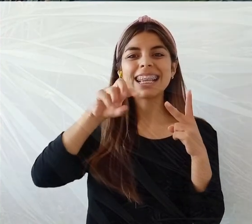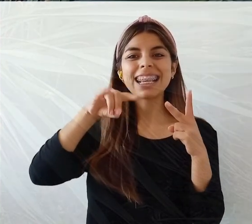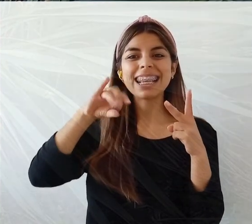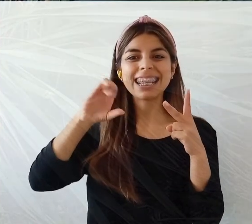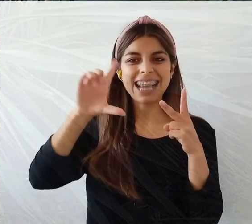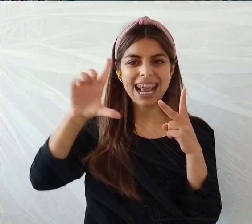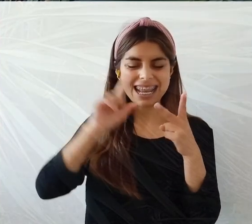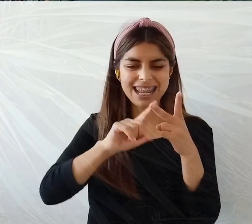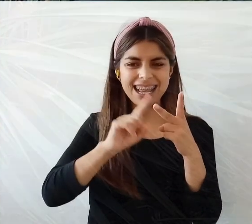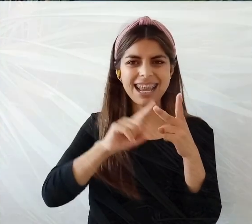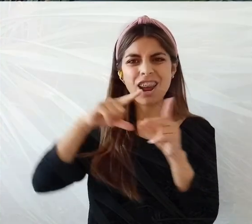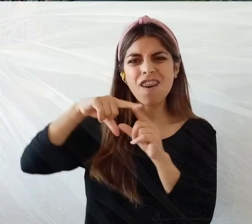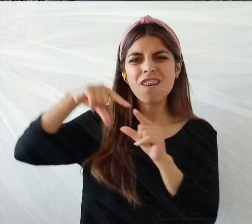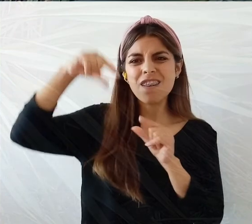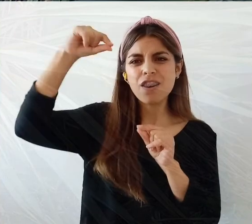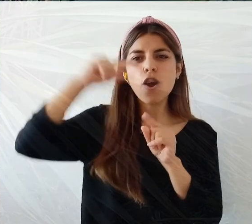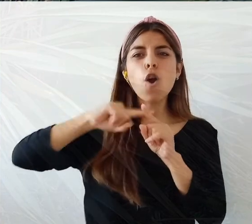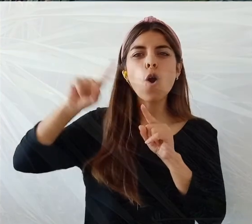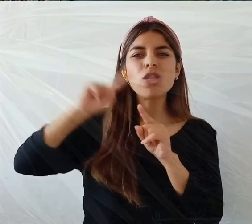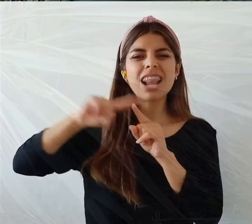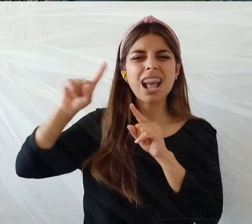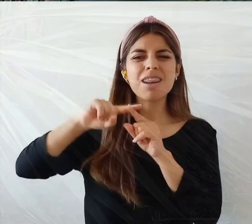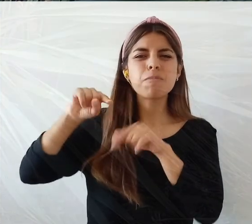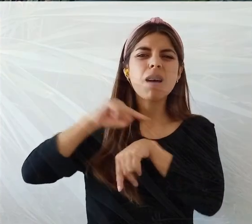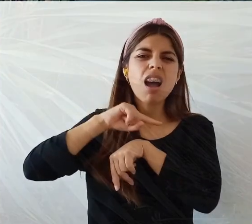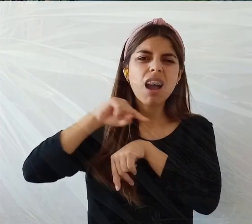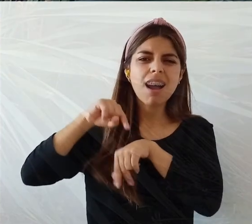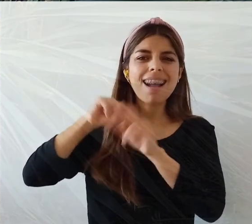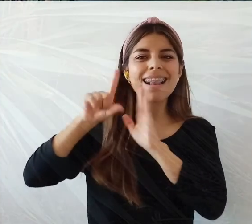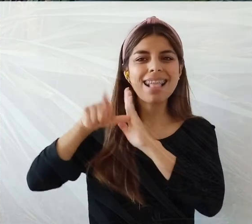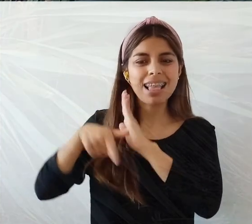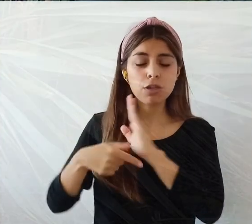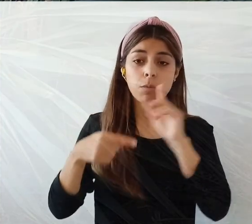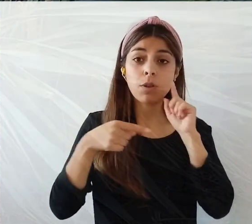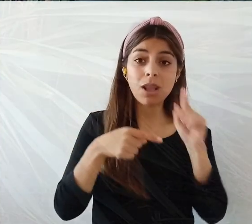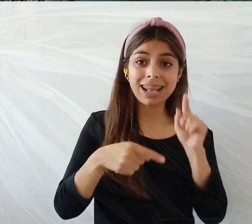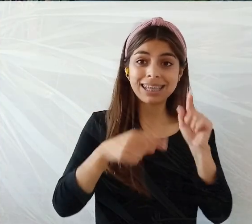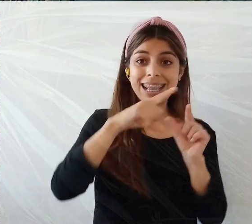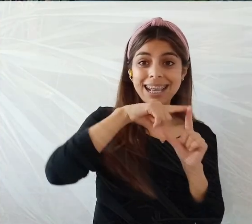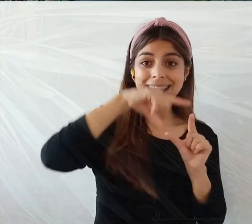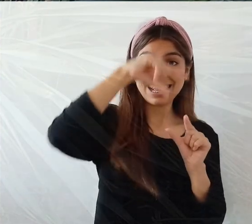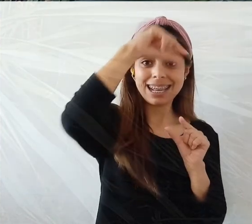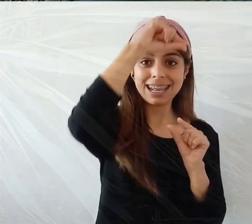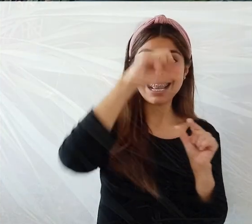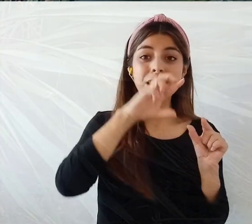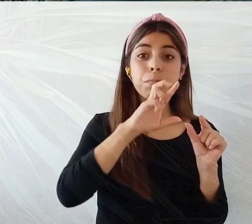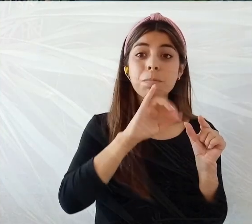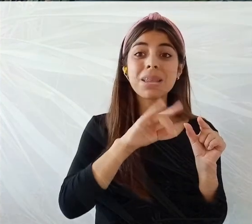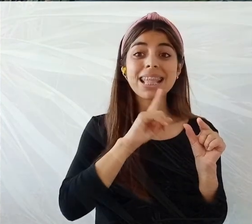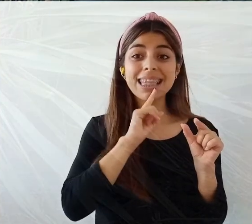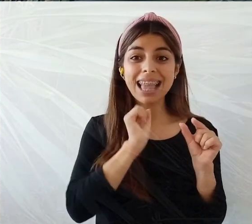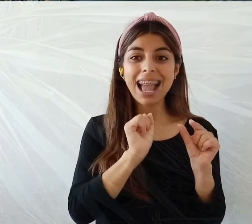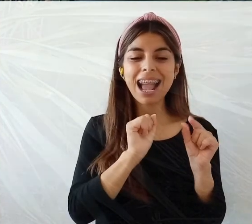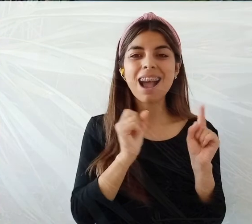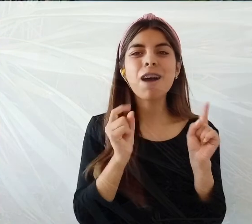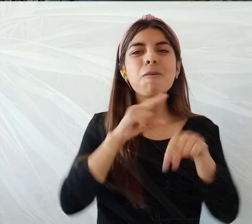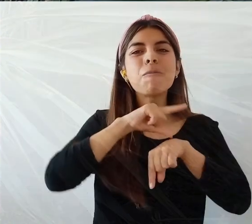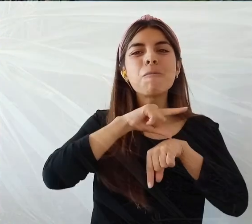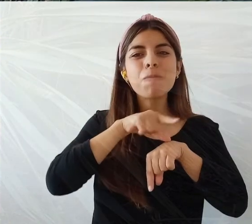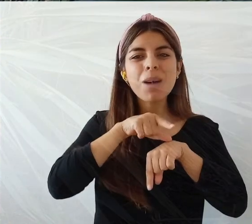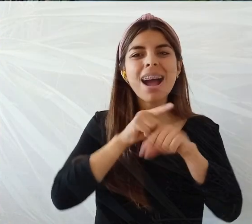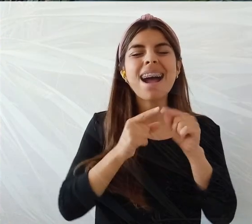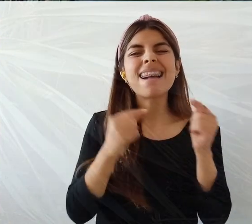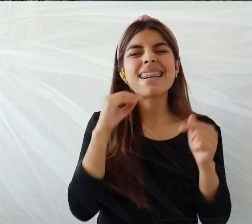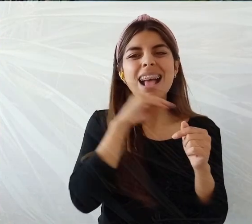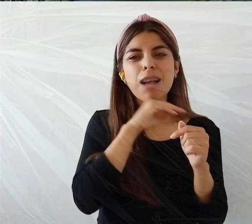un proceso más largo, sí. Por eso elegí esta, que tiene un proceso más corto para trabajar. Porque esto demora tres